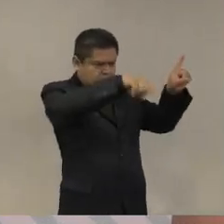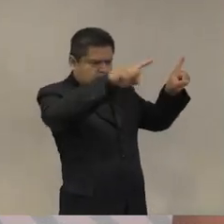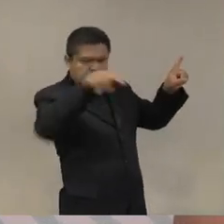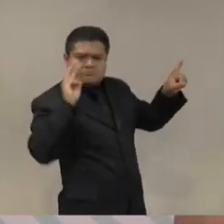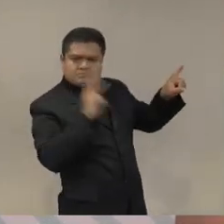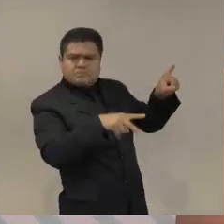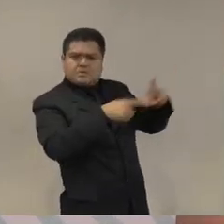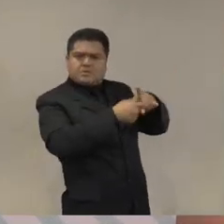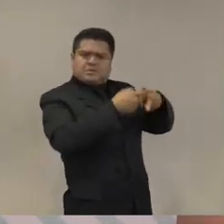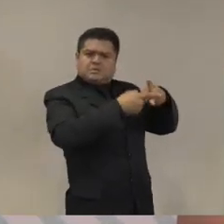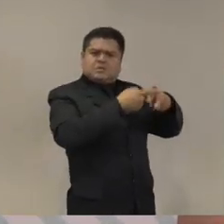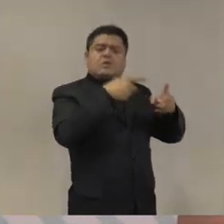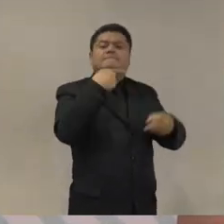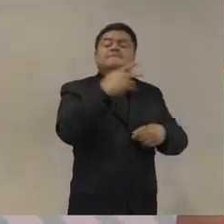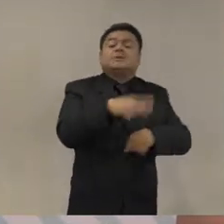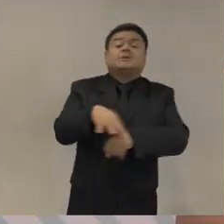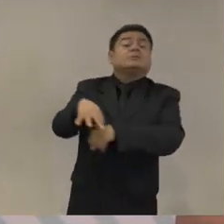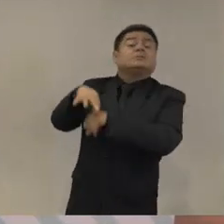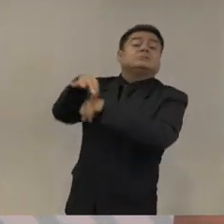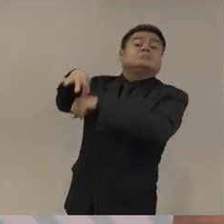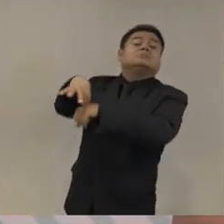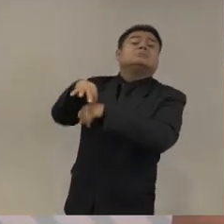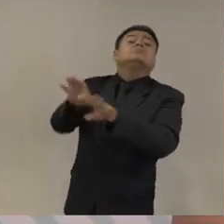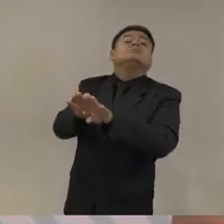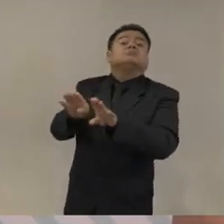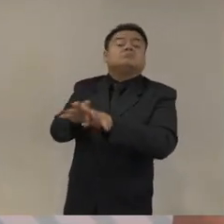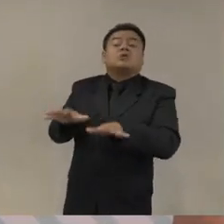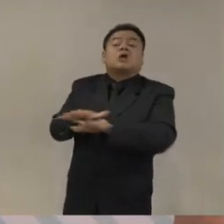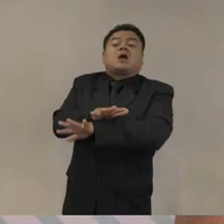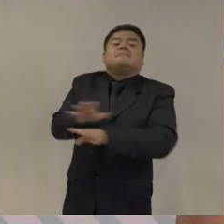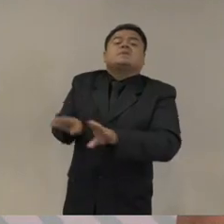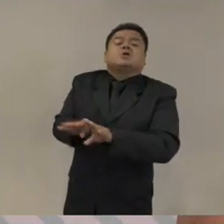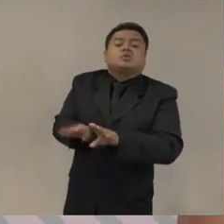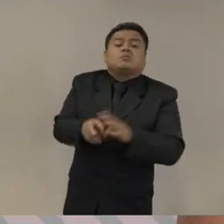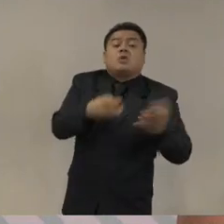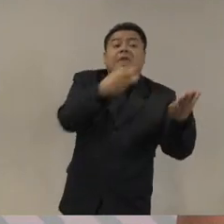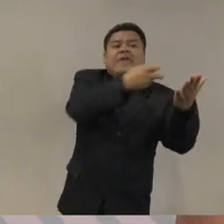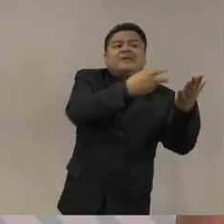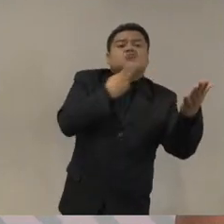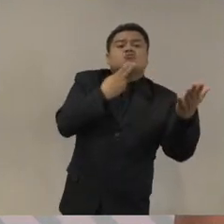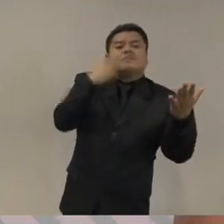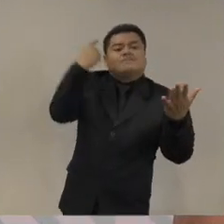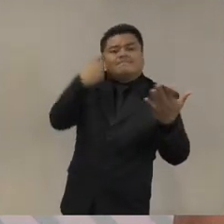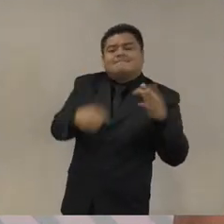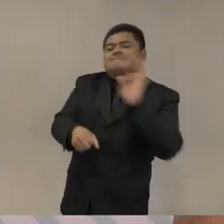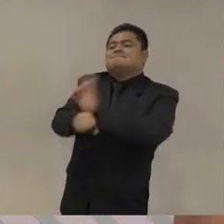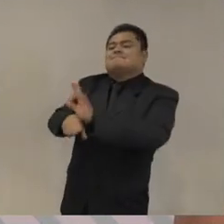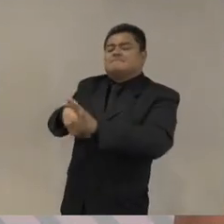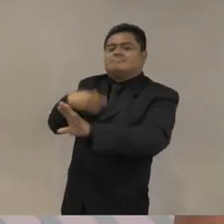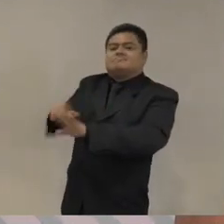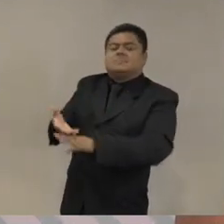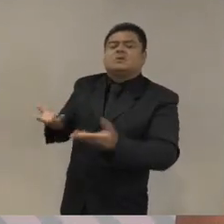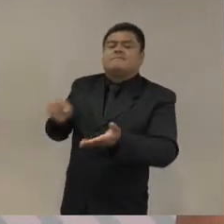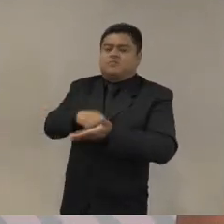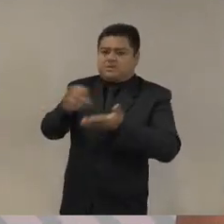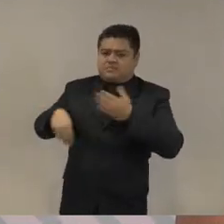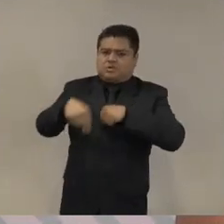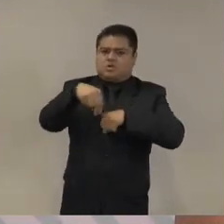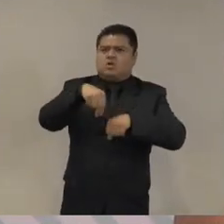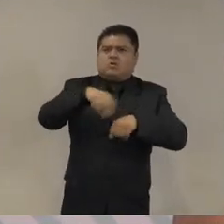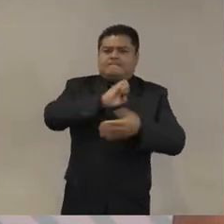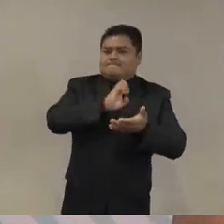luego qué cómo cambiamos la realidad cuáles son las medidas cuáles son las intervenciones es como el doctor puede ver análisis de sangre y de orina